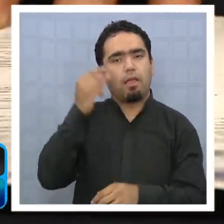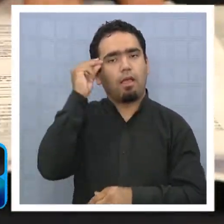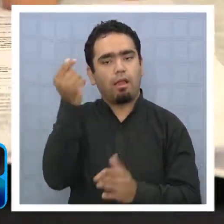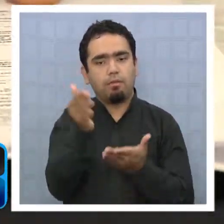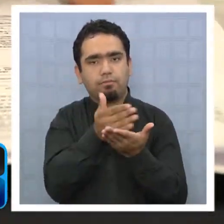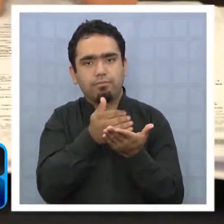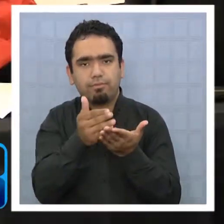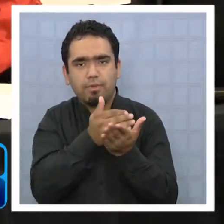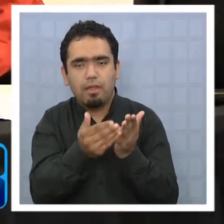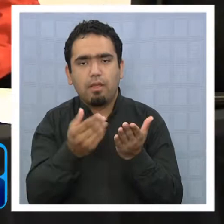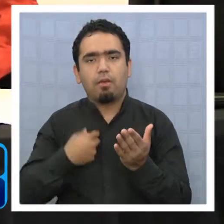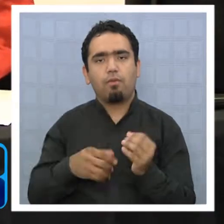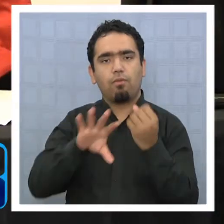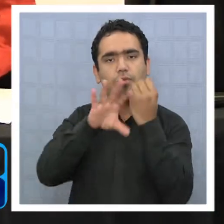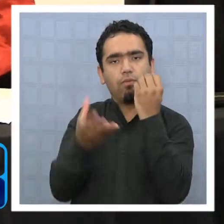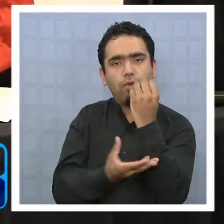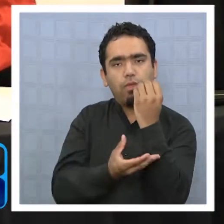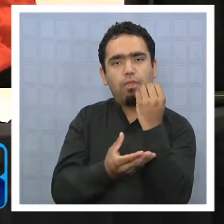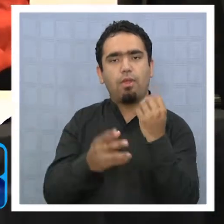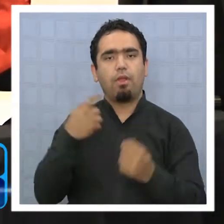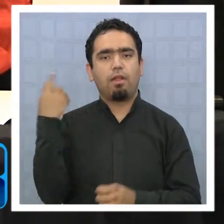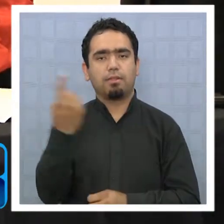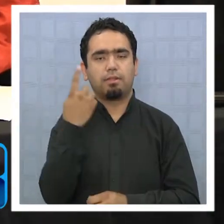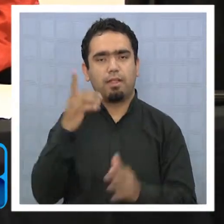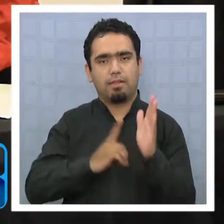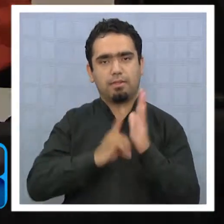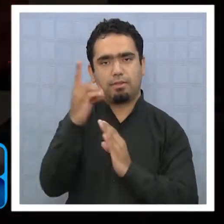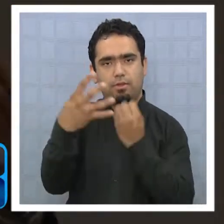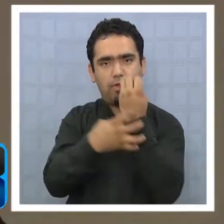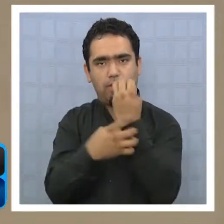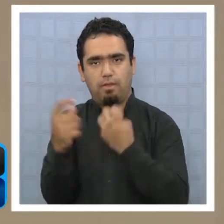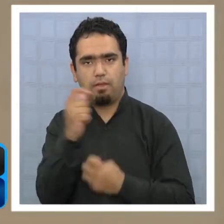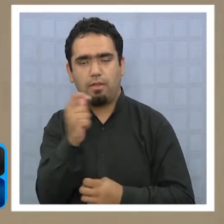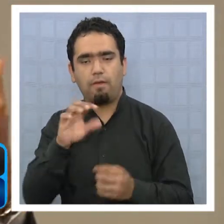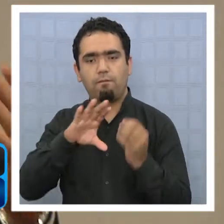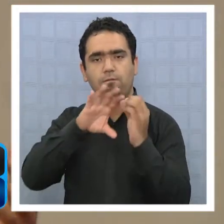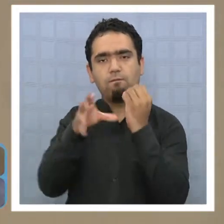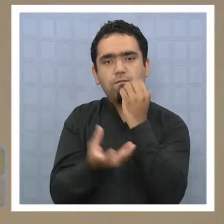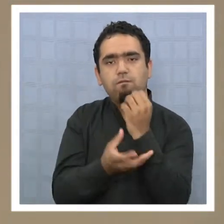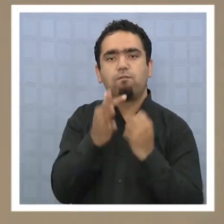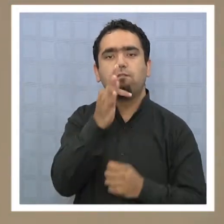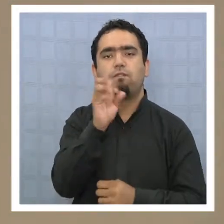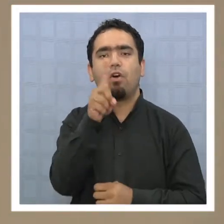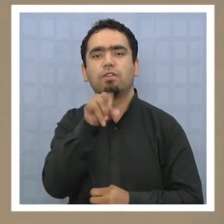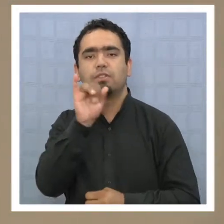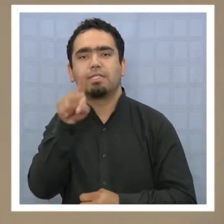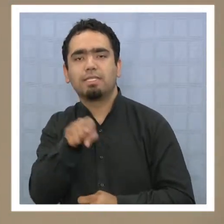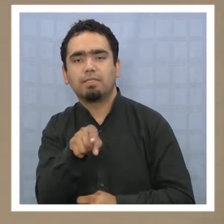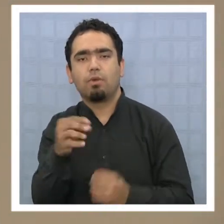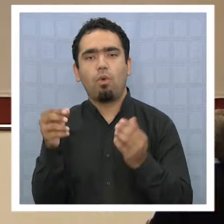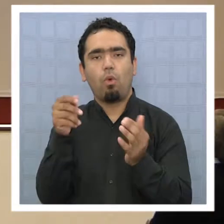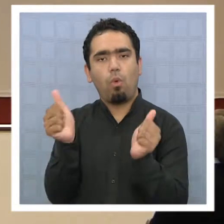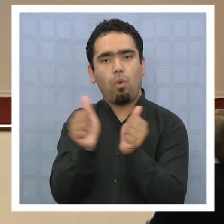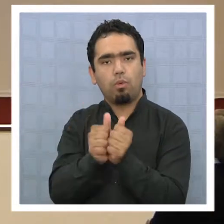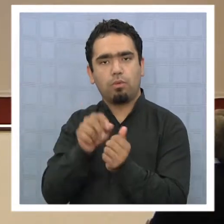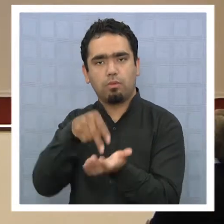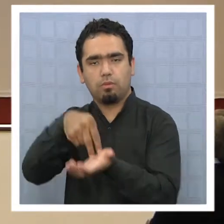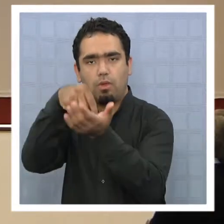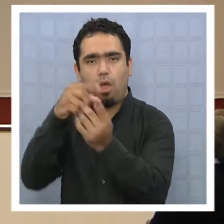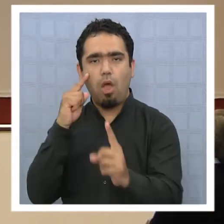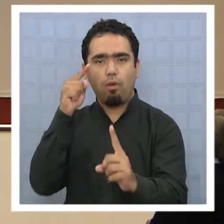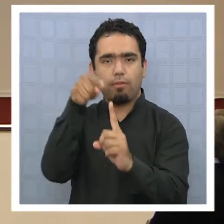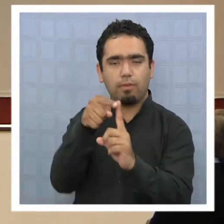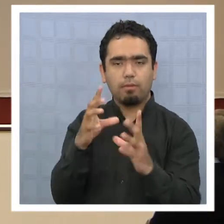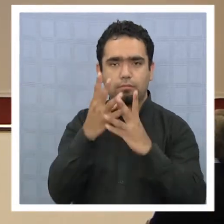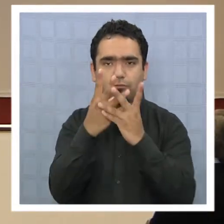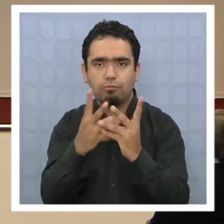recursos del Fondo Nacional de Desarrollo Regional e implementado por el FOSIS en colaboración con Sofri. El objetivo es dar una